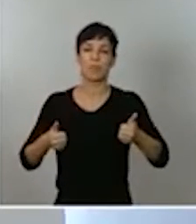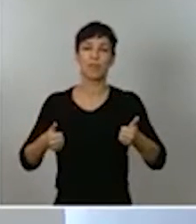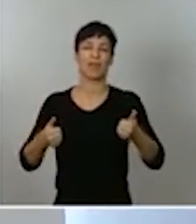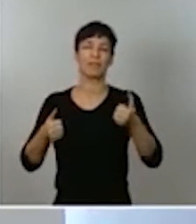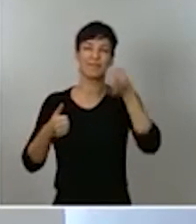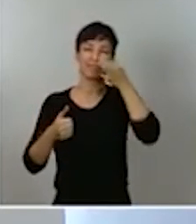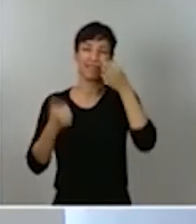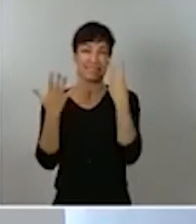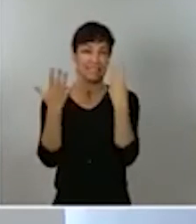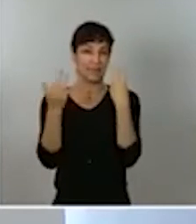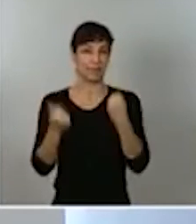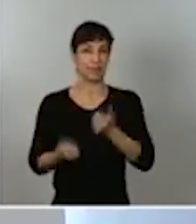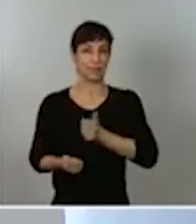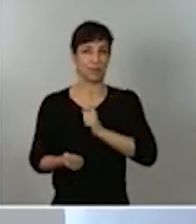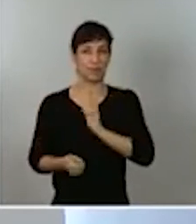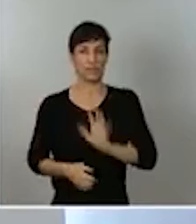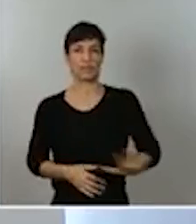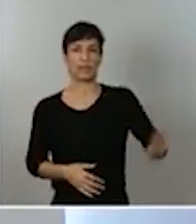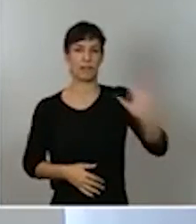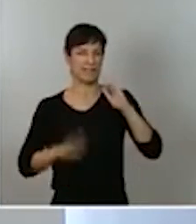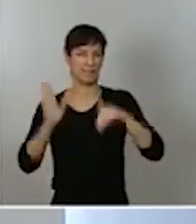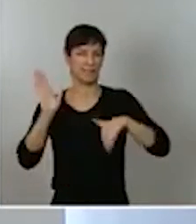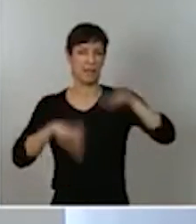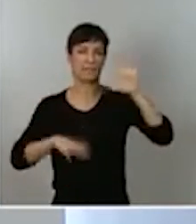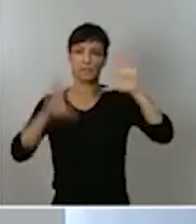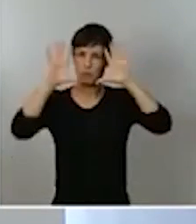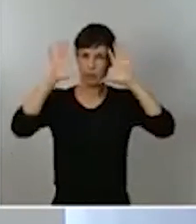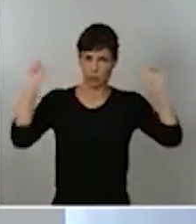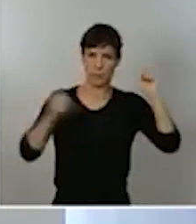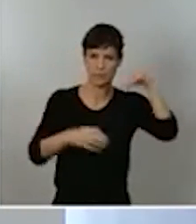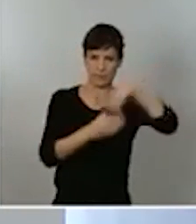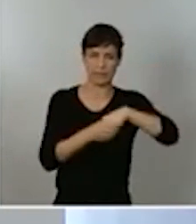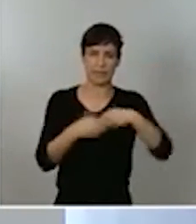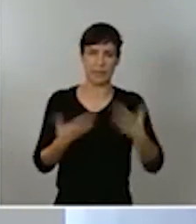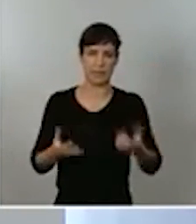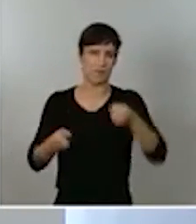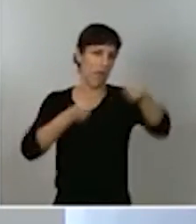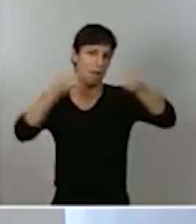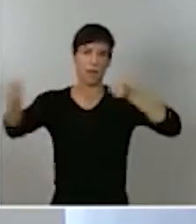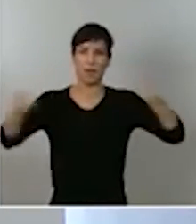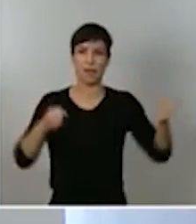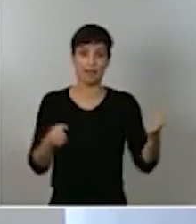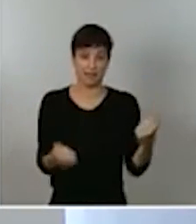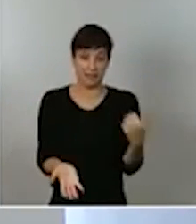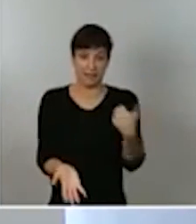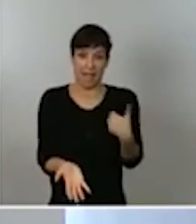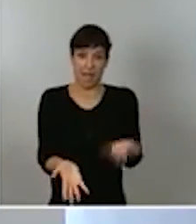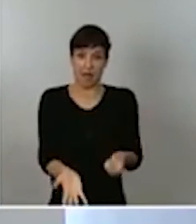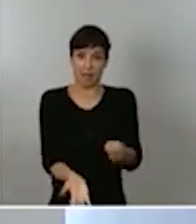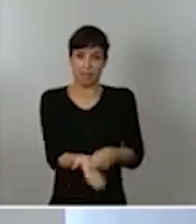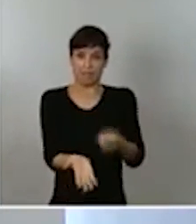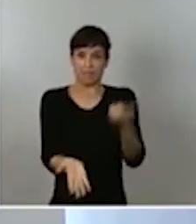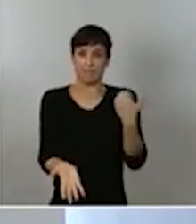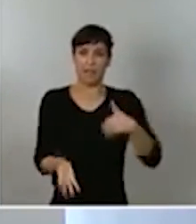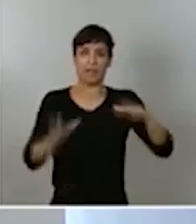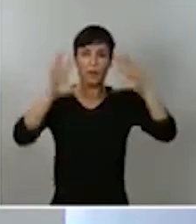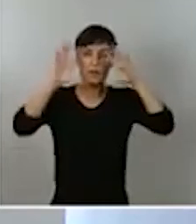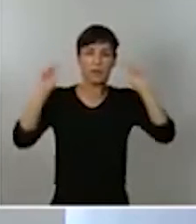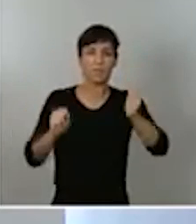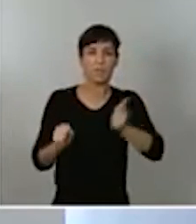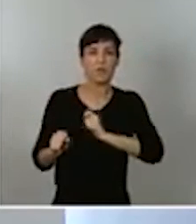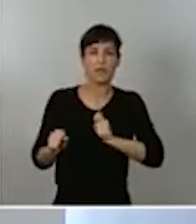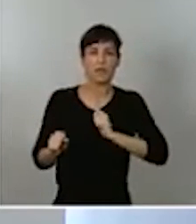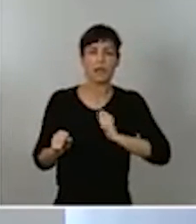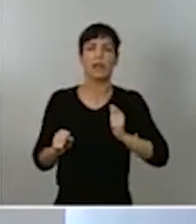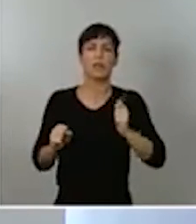policías nacionales y Guardias Civiles. De inmediato, de inmediato estos policías y Guardias Civiles que han sido puestos en